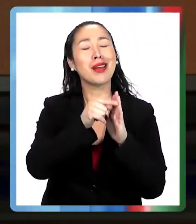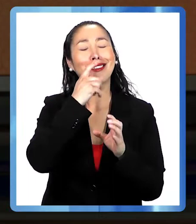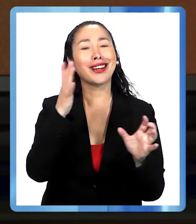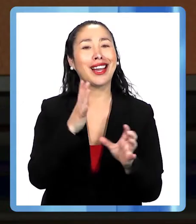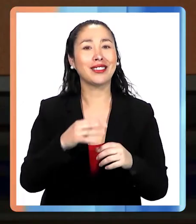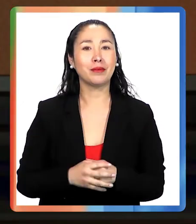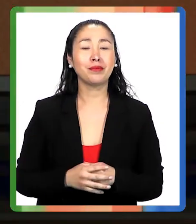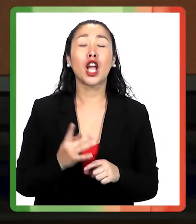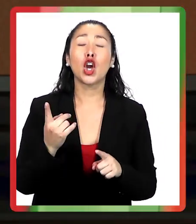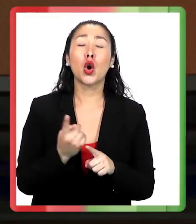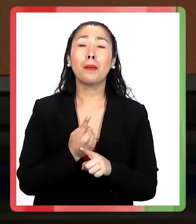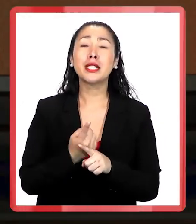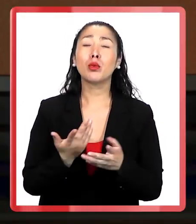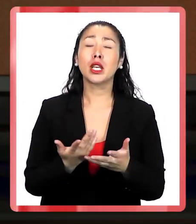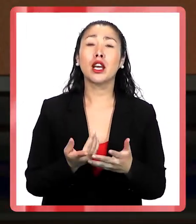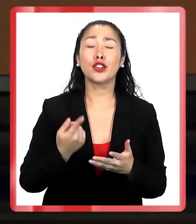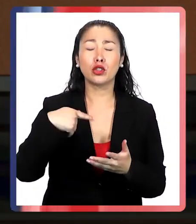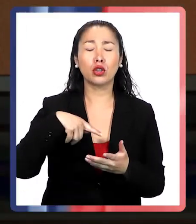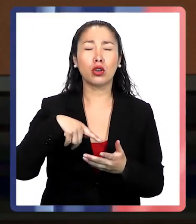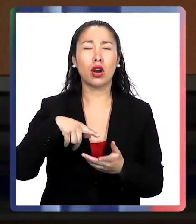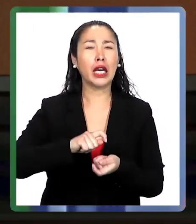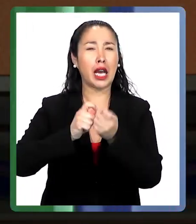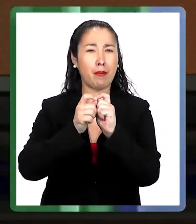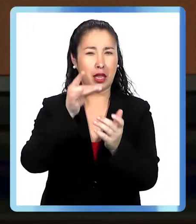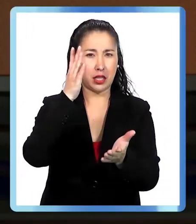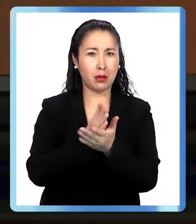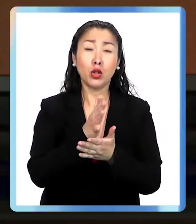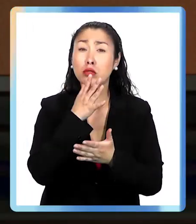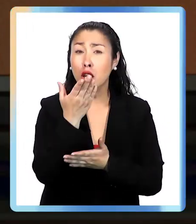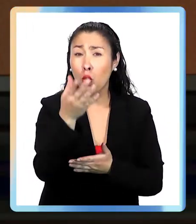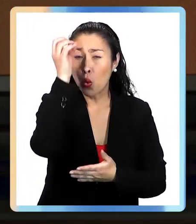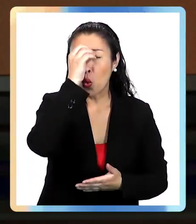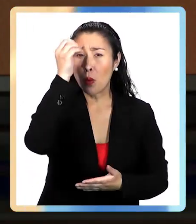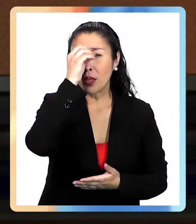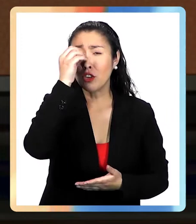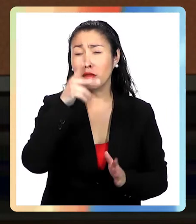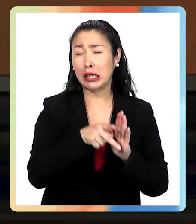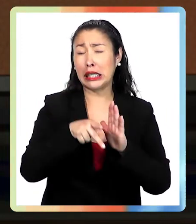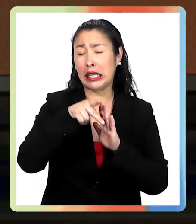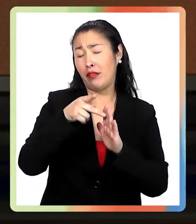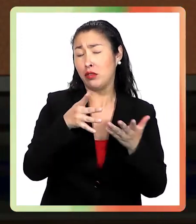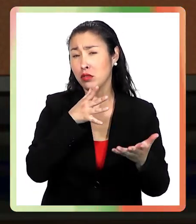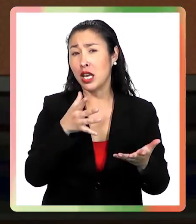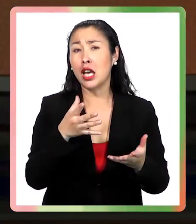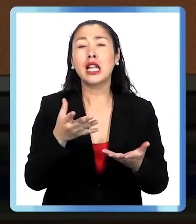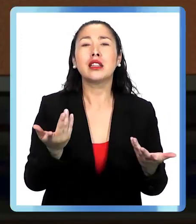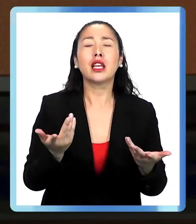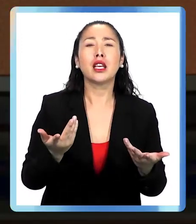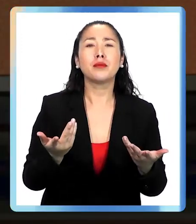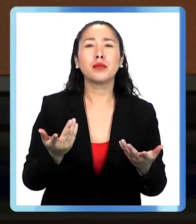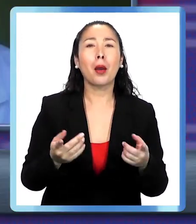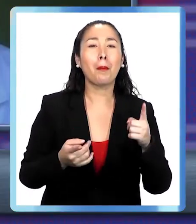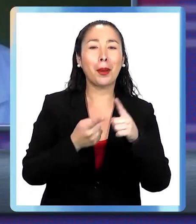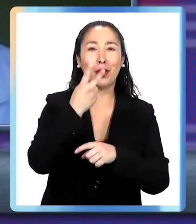pasos porque decidimos cambiar. Ahora yo no sé cuál es su opinión del nivel. Algo me dijo de lo que se